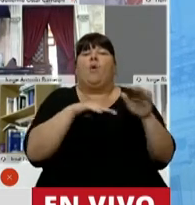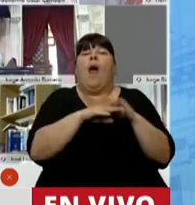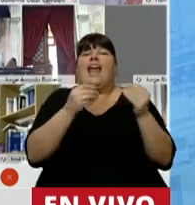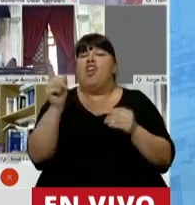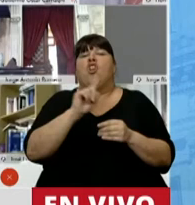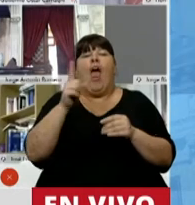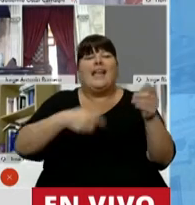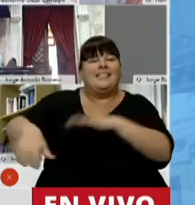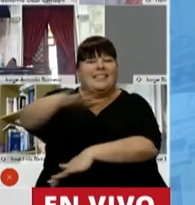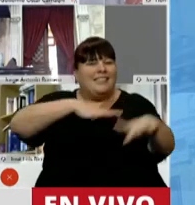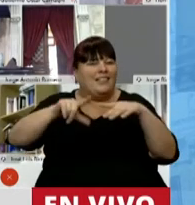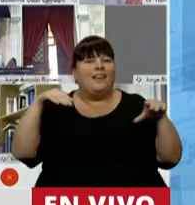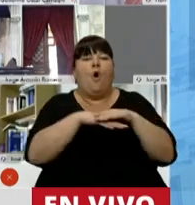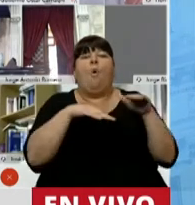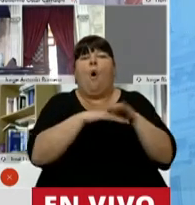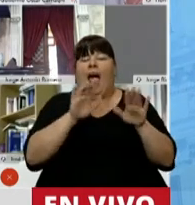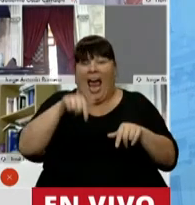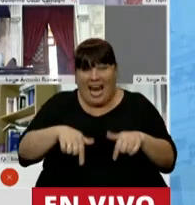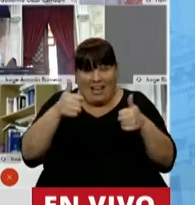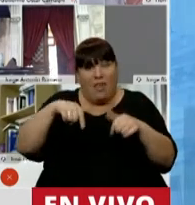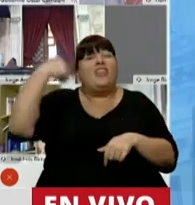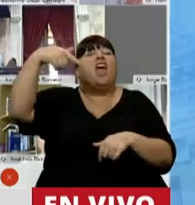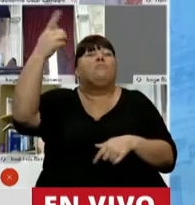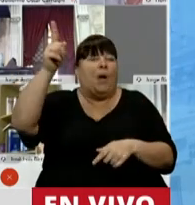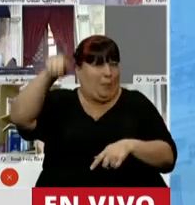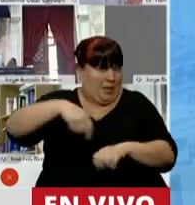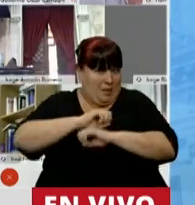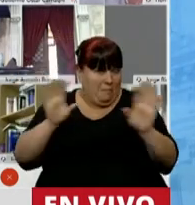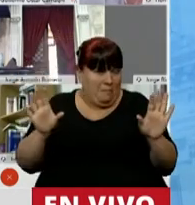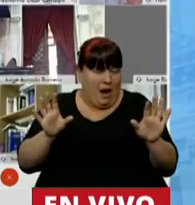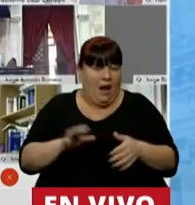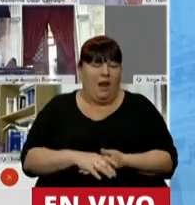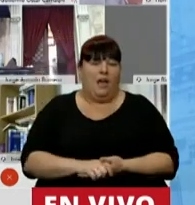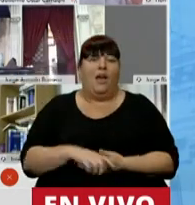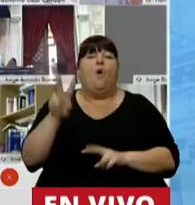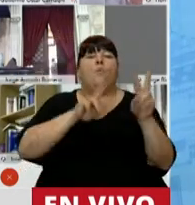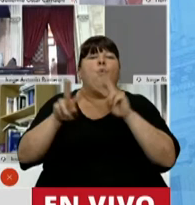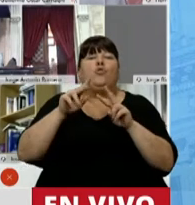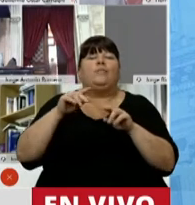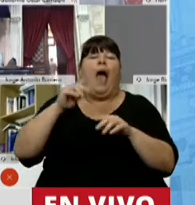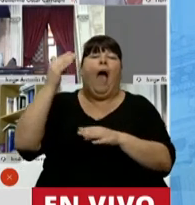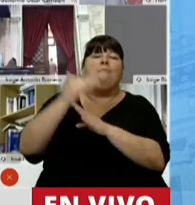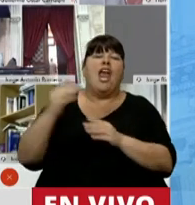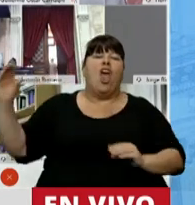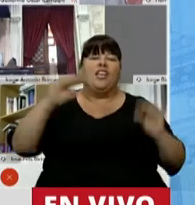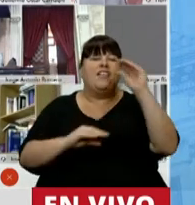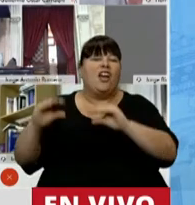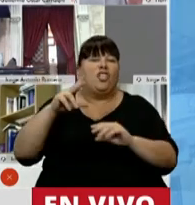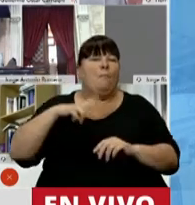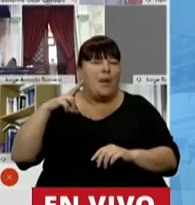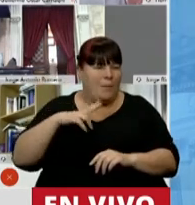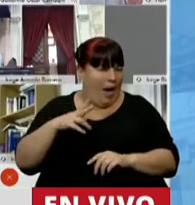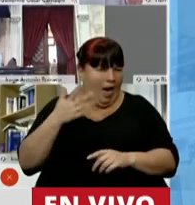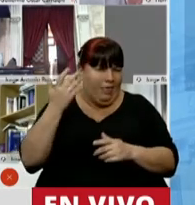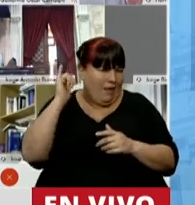Un stock no es un flujo. Y esto es pan para hoy y hambre para mañana. Están desalentando las inversiones privadas, señor Presidente.